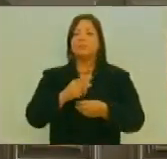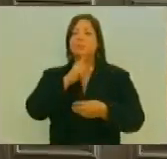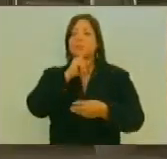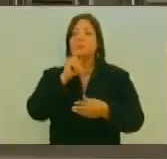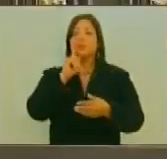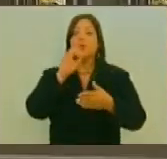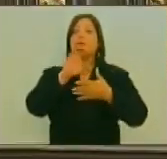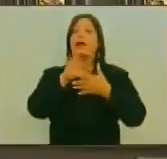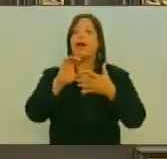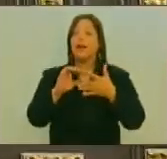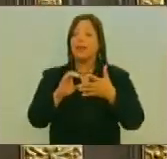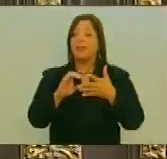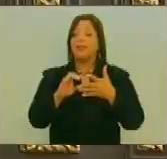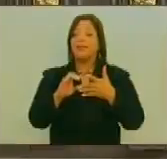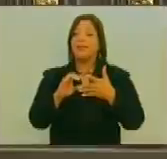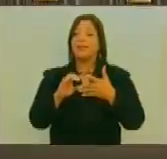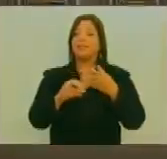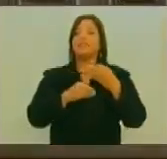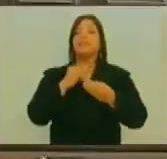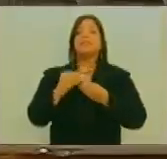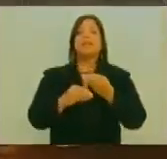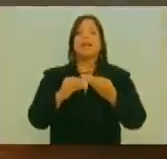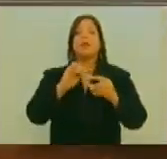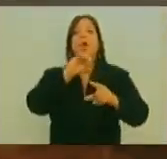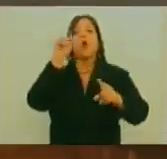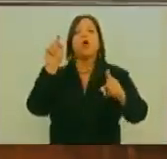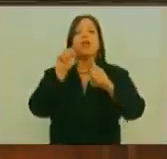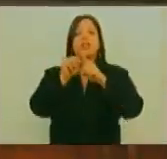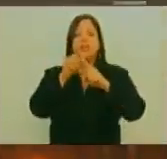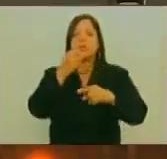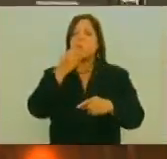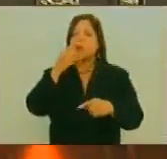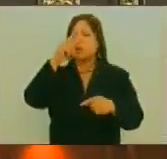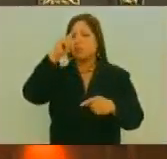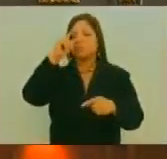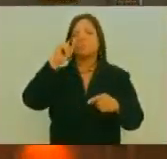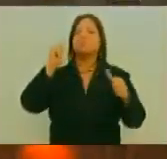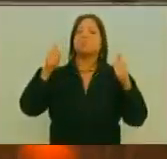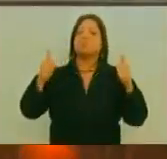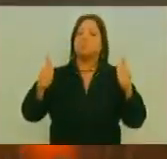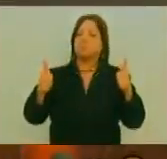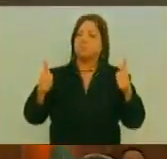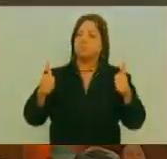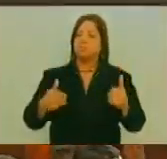Estas Características Que Ha Cumplido Sus Objetivos Y Que También